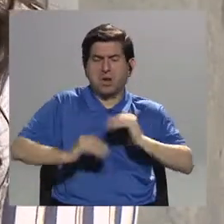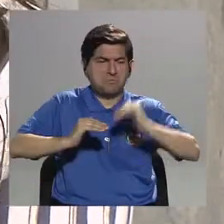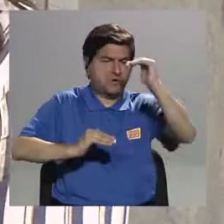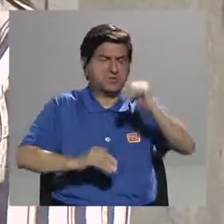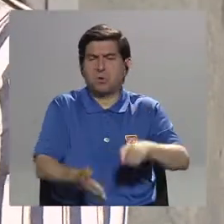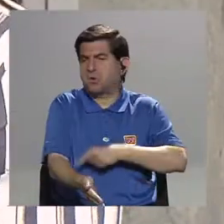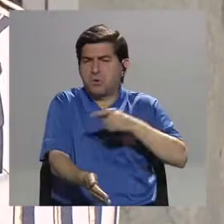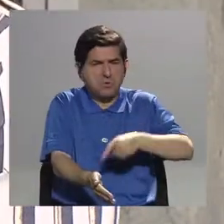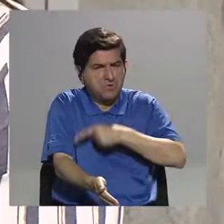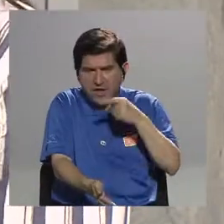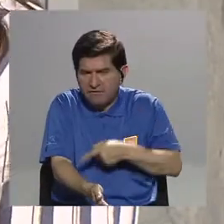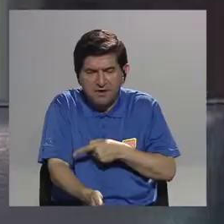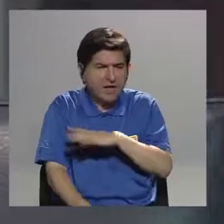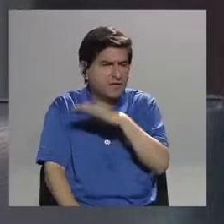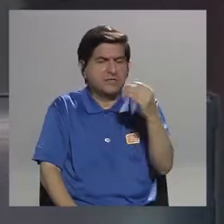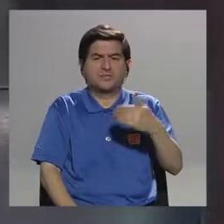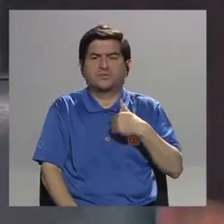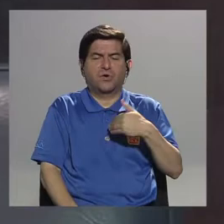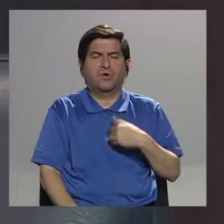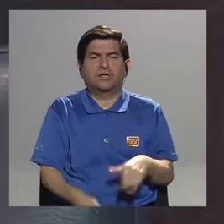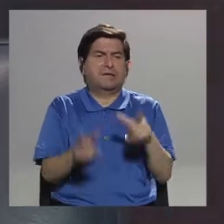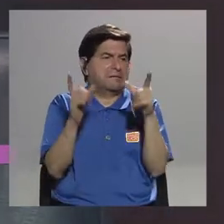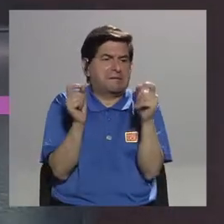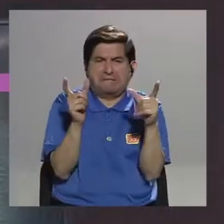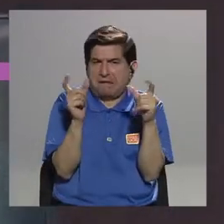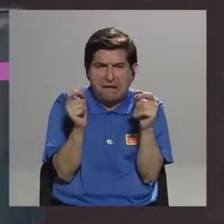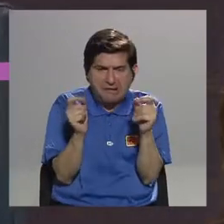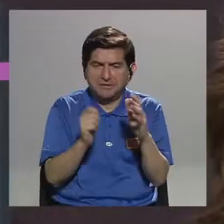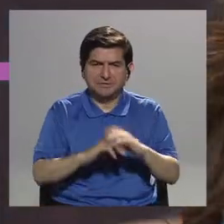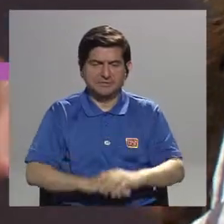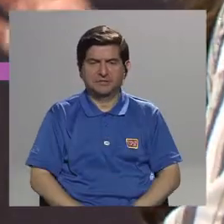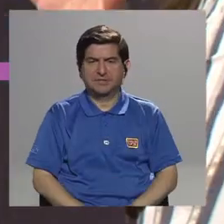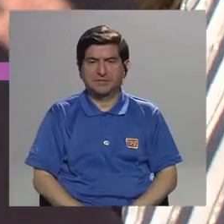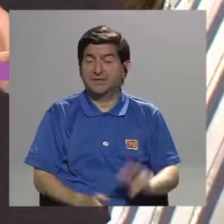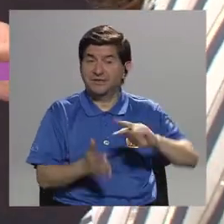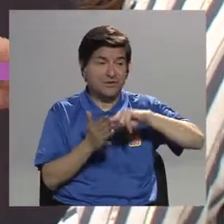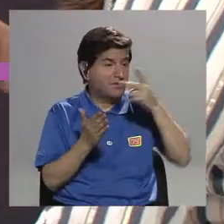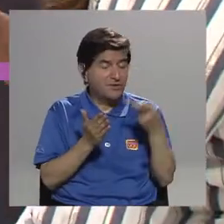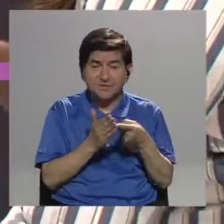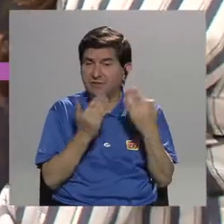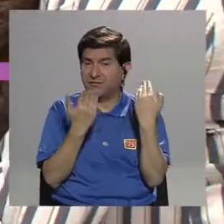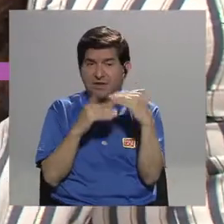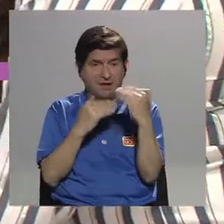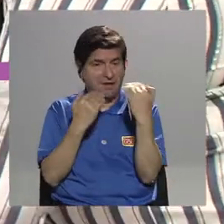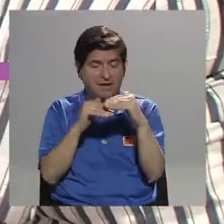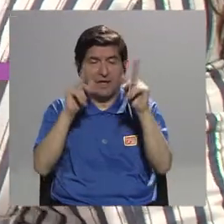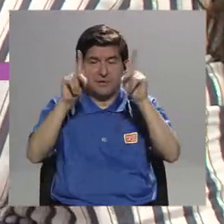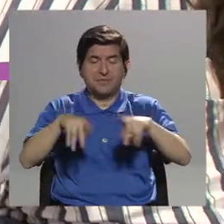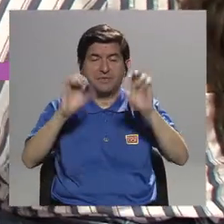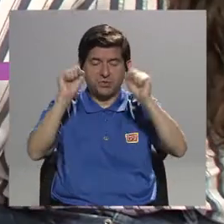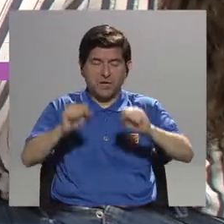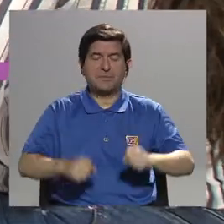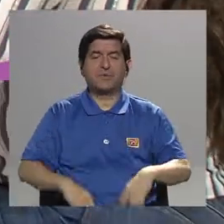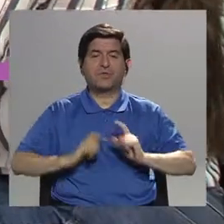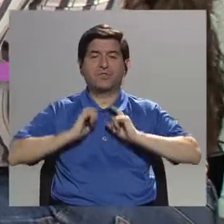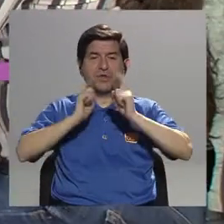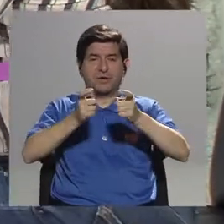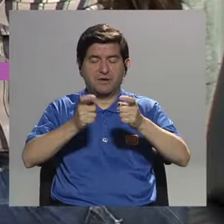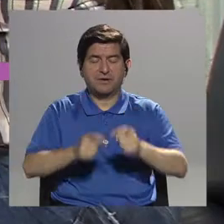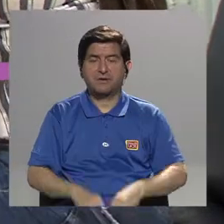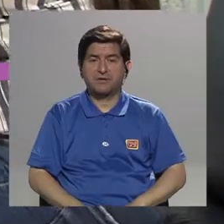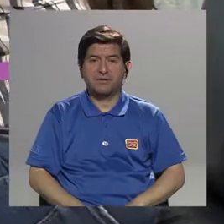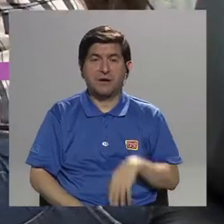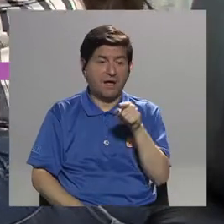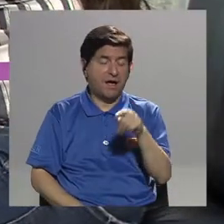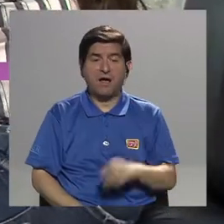hipertensa, es diabética o que tiene algún cáncer, ¿verdad? No quiere decir que es una restricción para que él se pueda donar. No